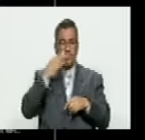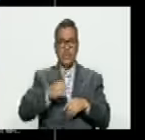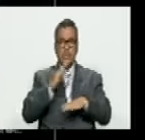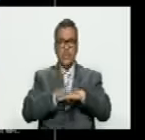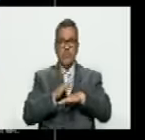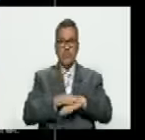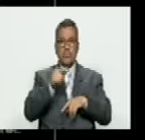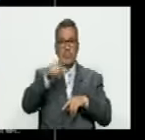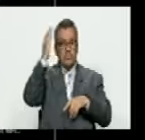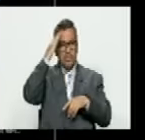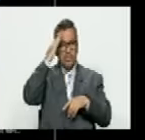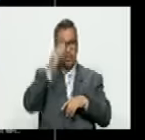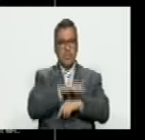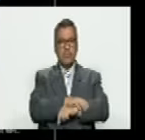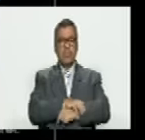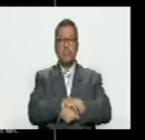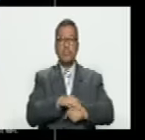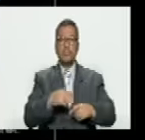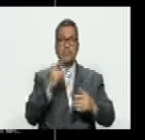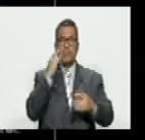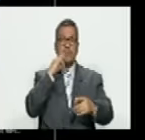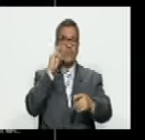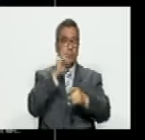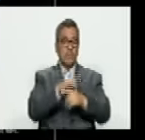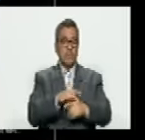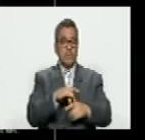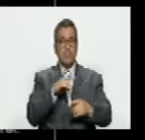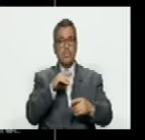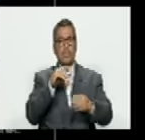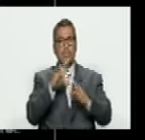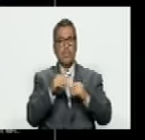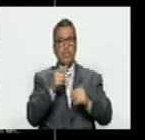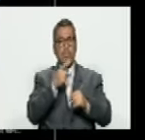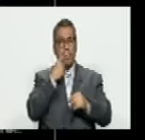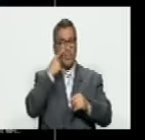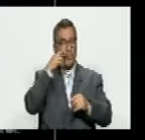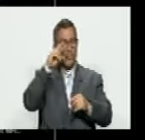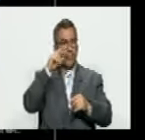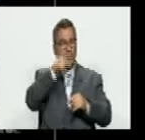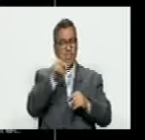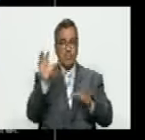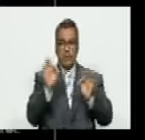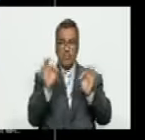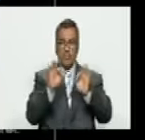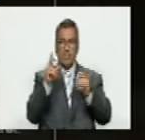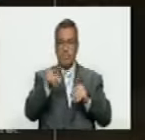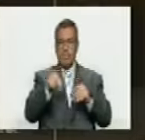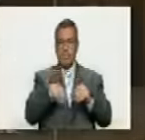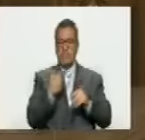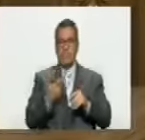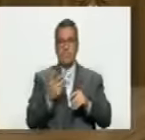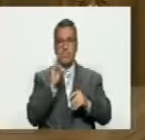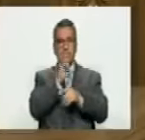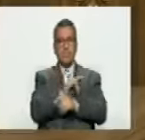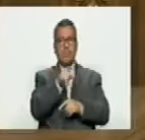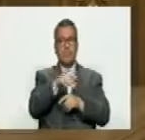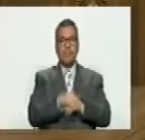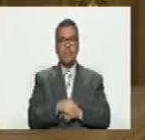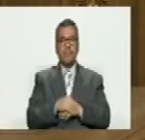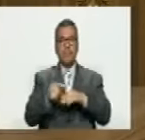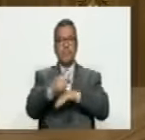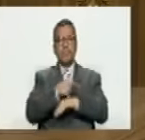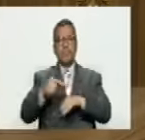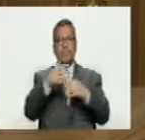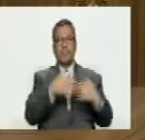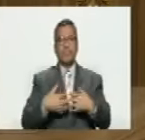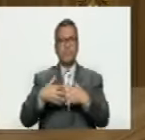ustedes saben no se les puede engañar porque ustedes saben con su ciencia la siguiente imagen es el gobierno